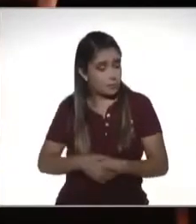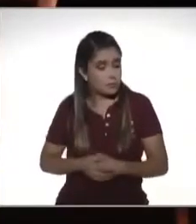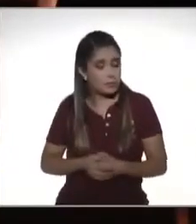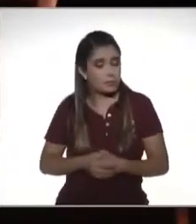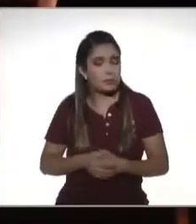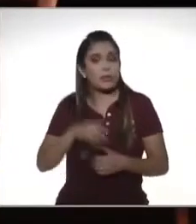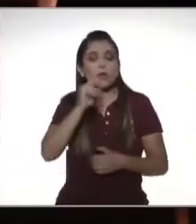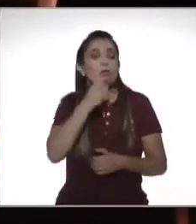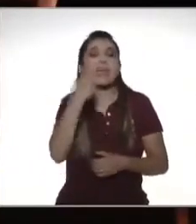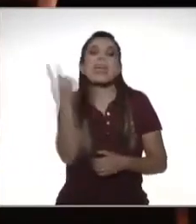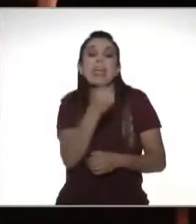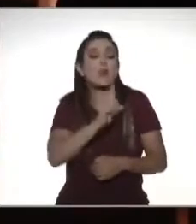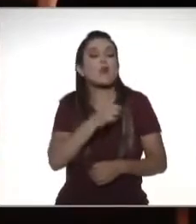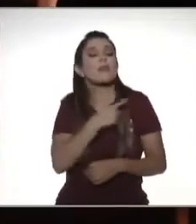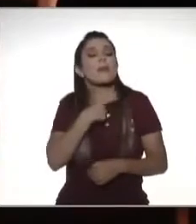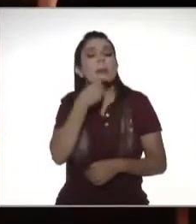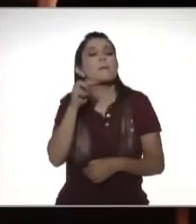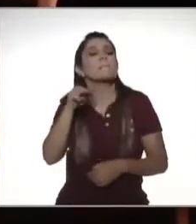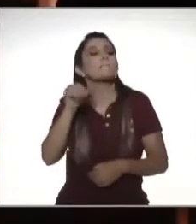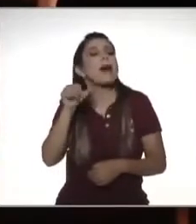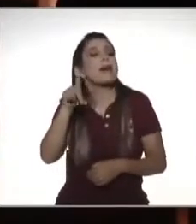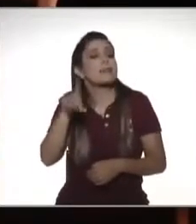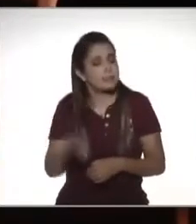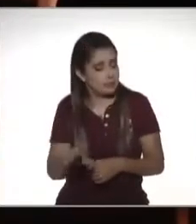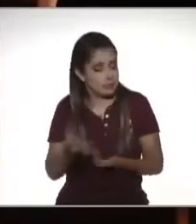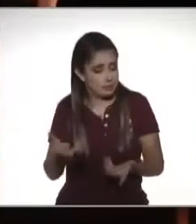dice mamá Sofía